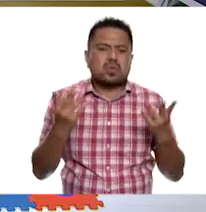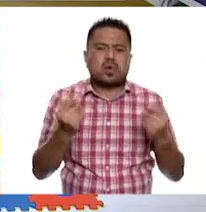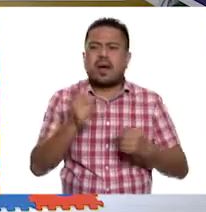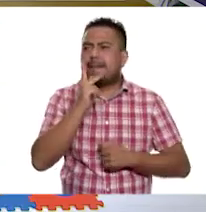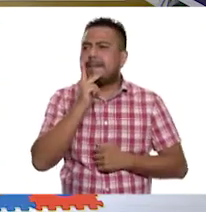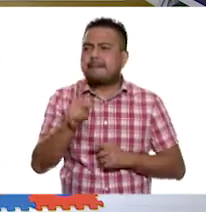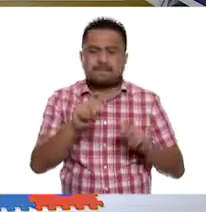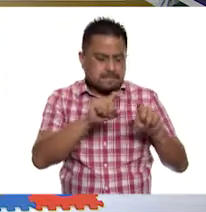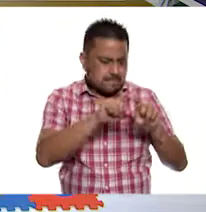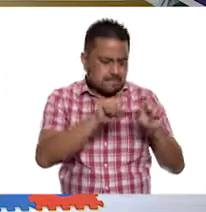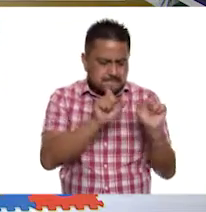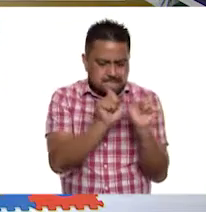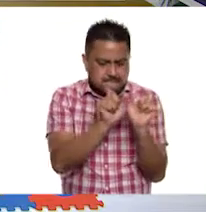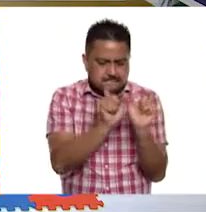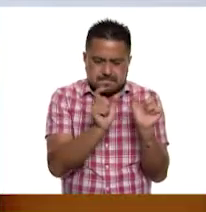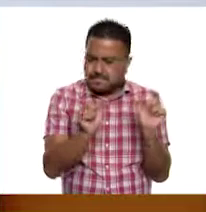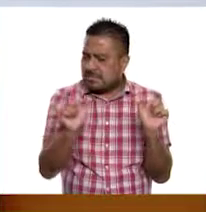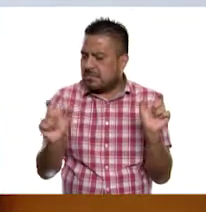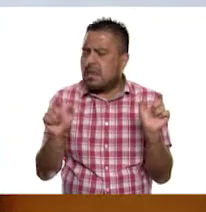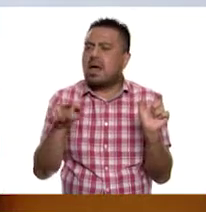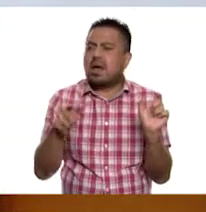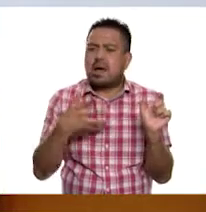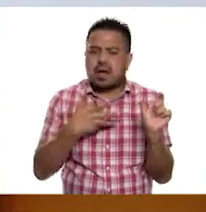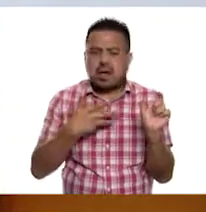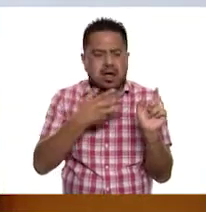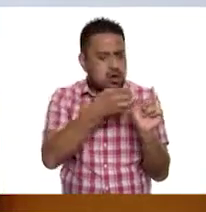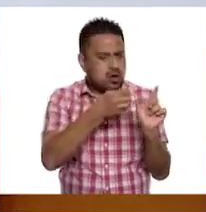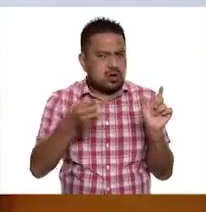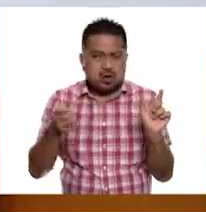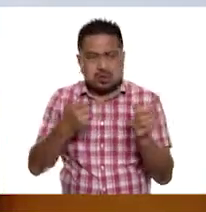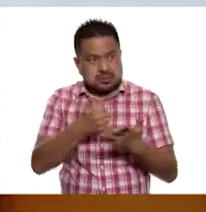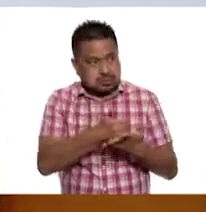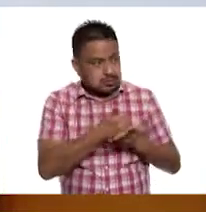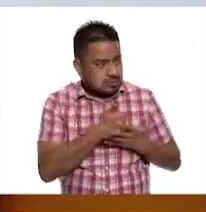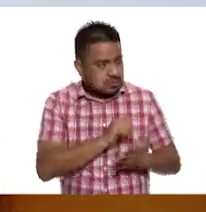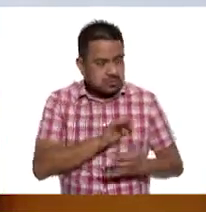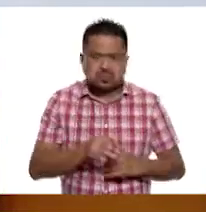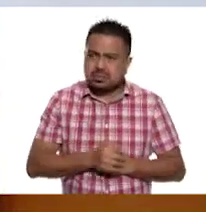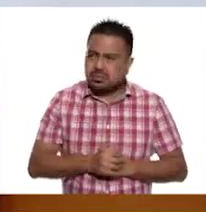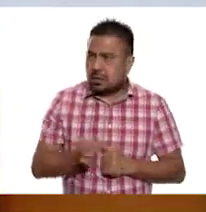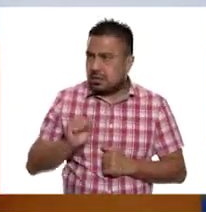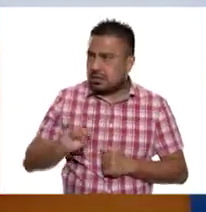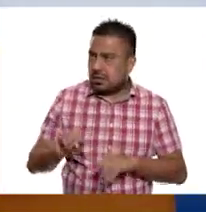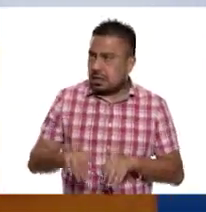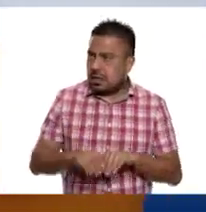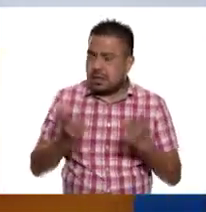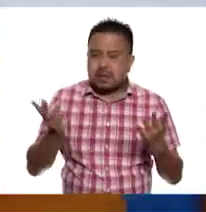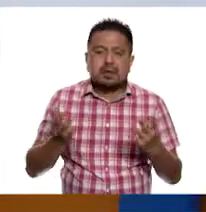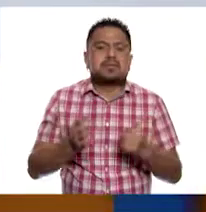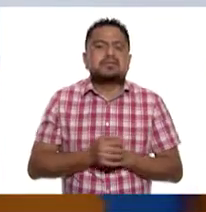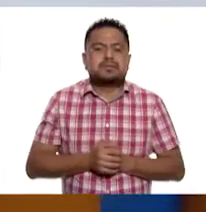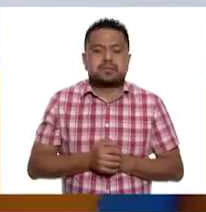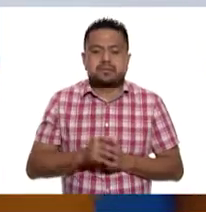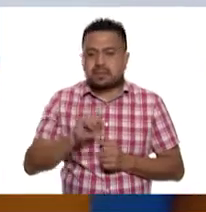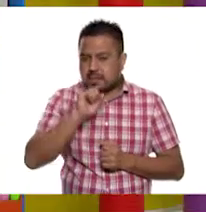palabras tiene esta oración. ¿Me ayudas? Por supuesto, claro que sí. Y también vamos a poner mucha